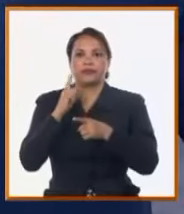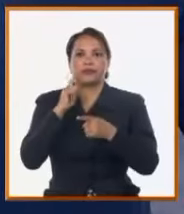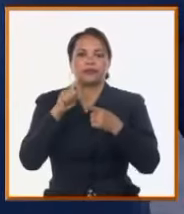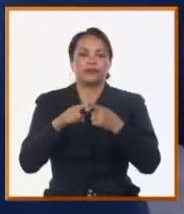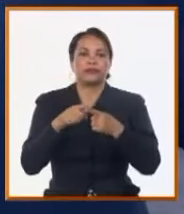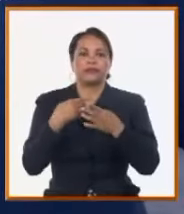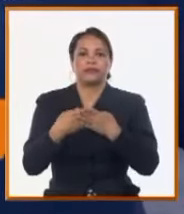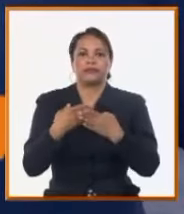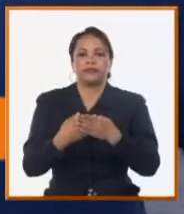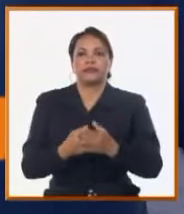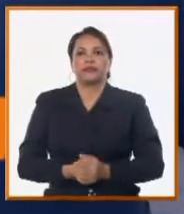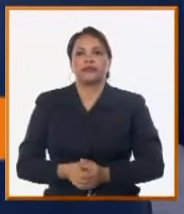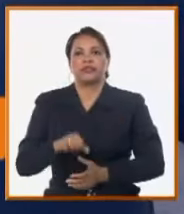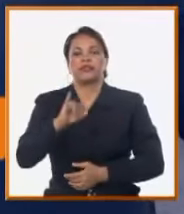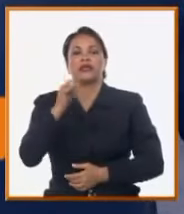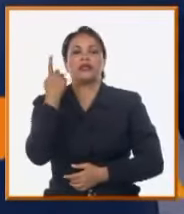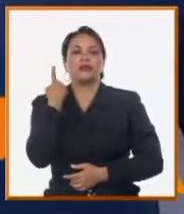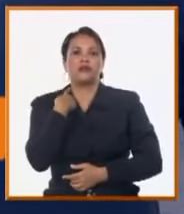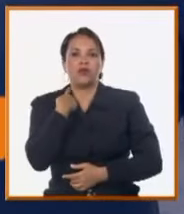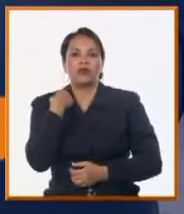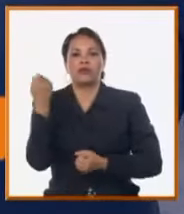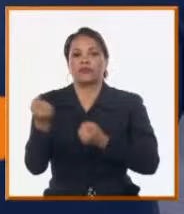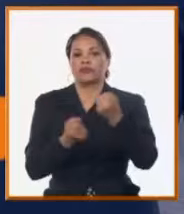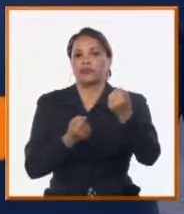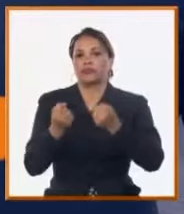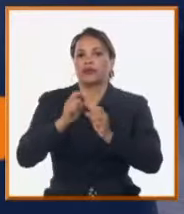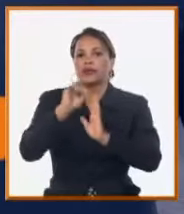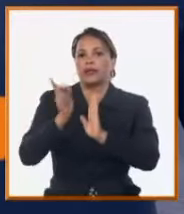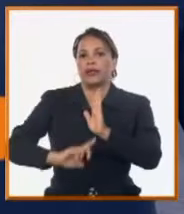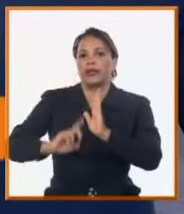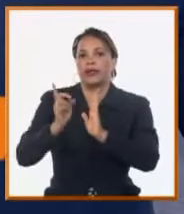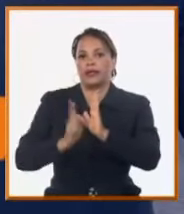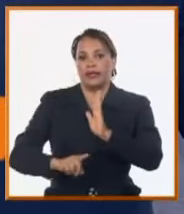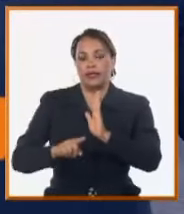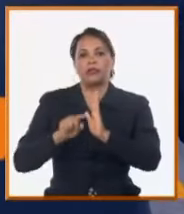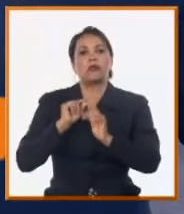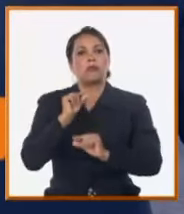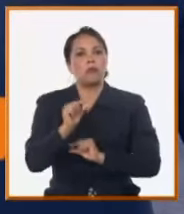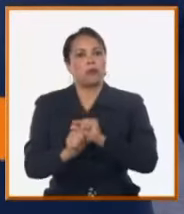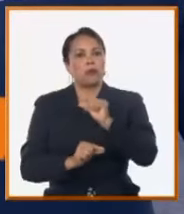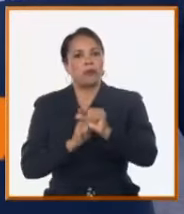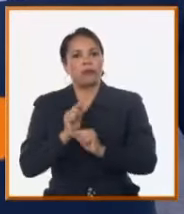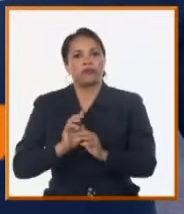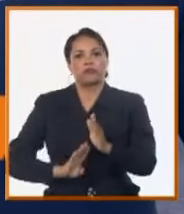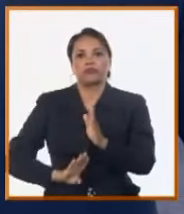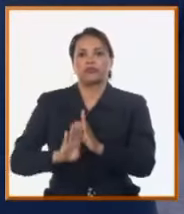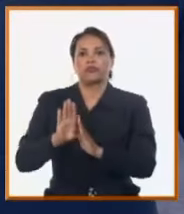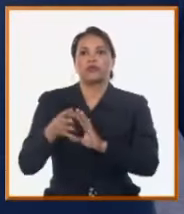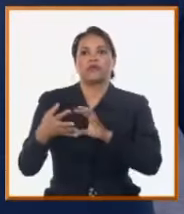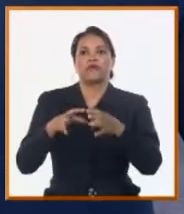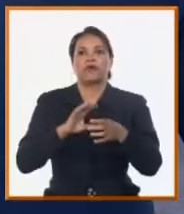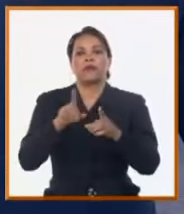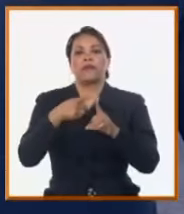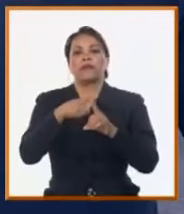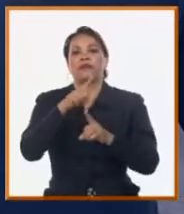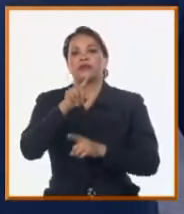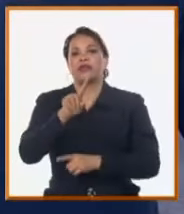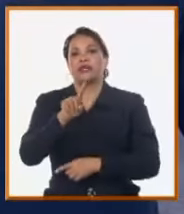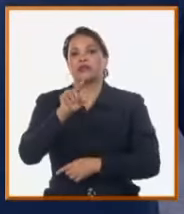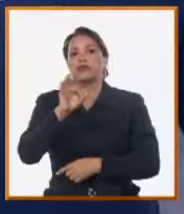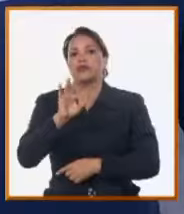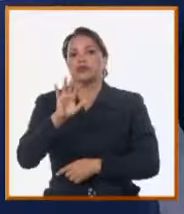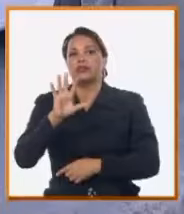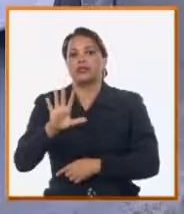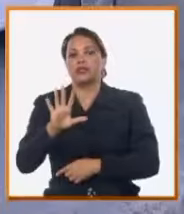transcurriendo el sexto año de explotación de vehículos eléctricos. Se han realizado en esta modalidad más de 185.000